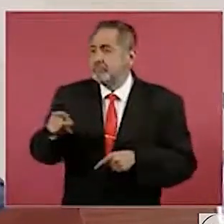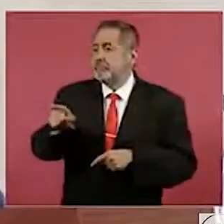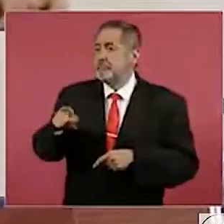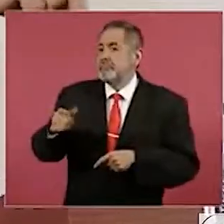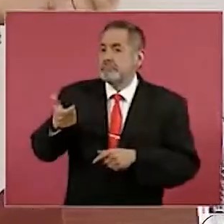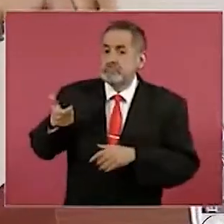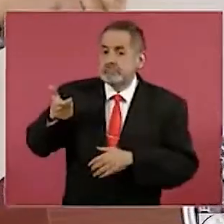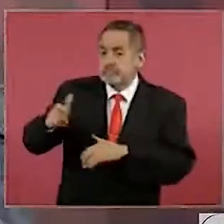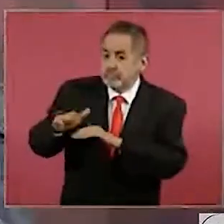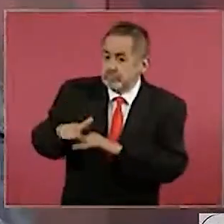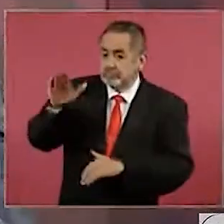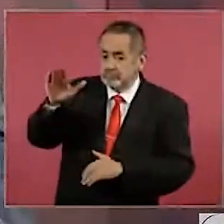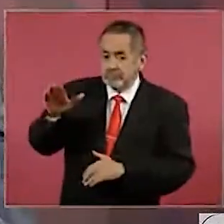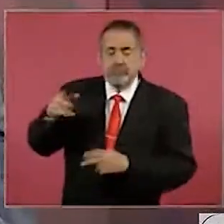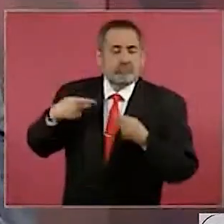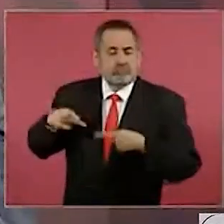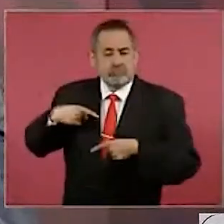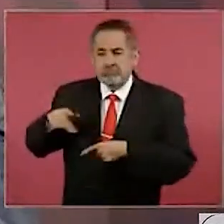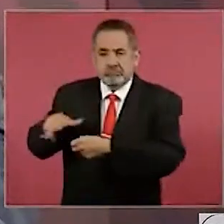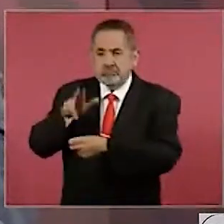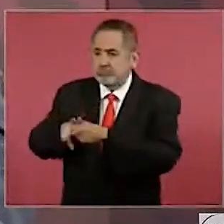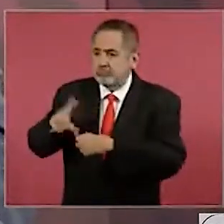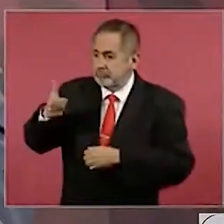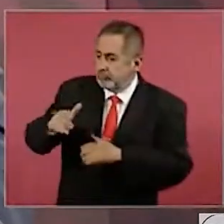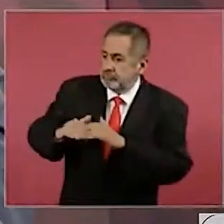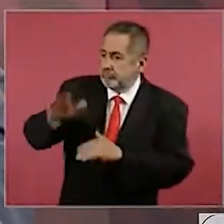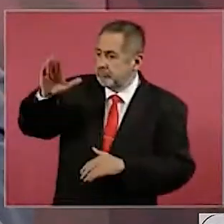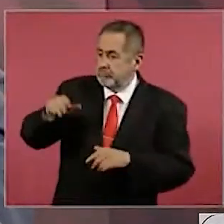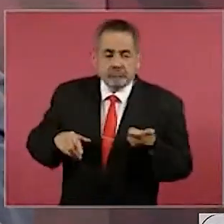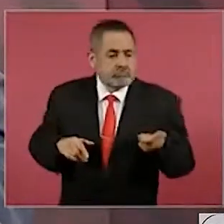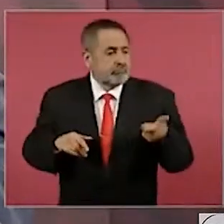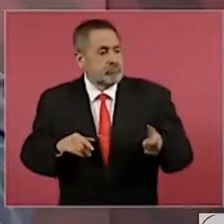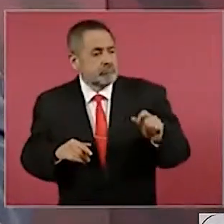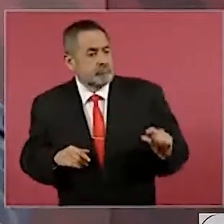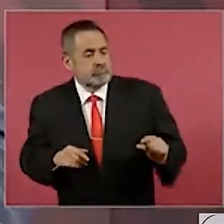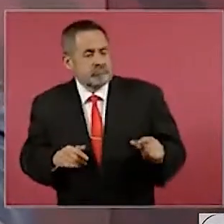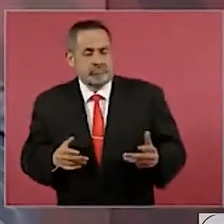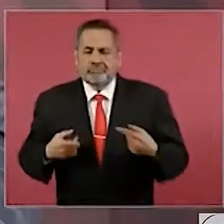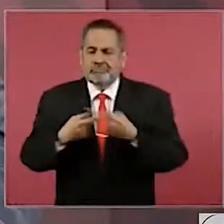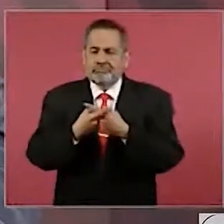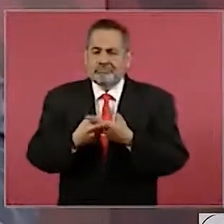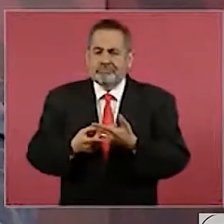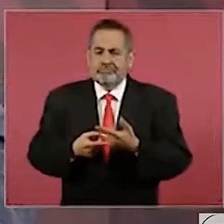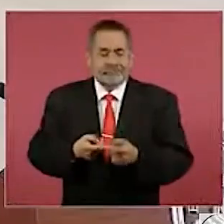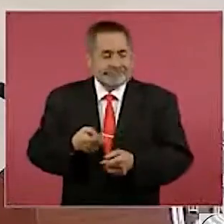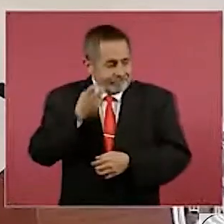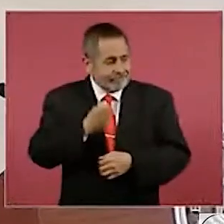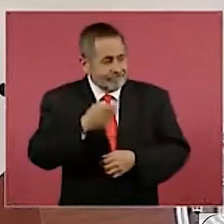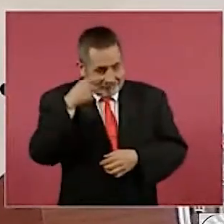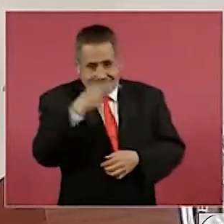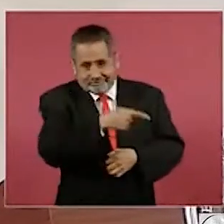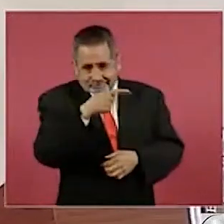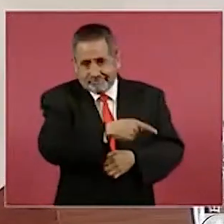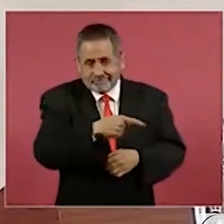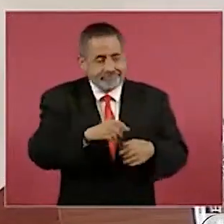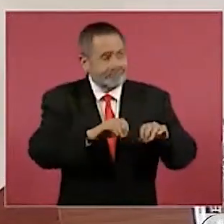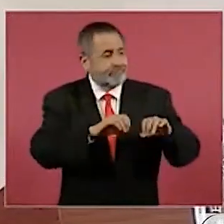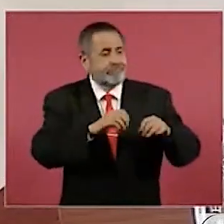que paga un consumidor. Eso es lo que hizo este